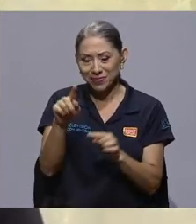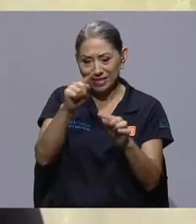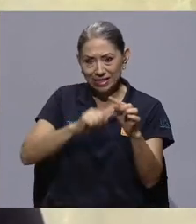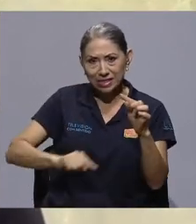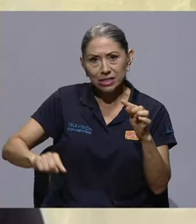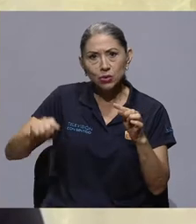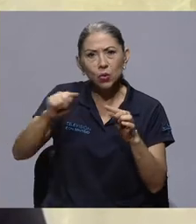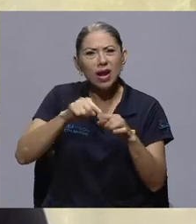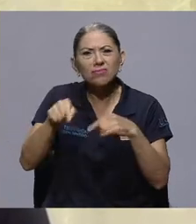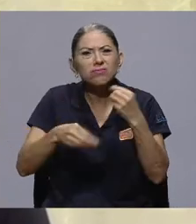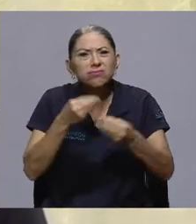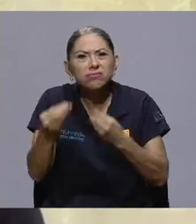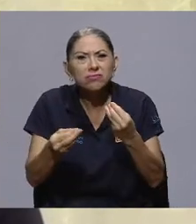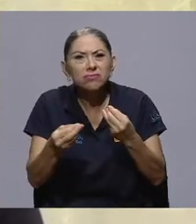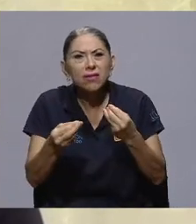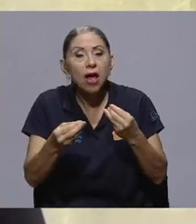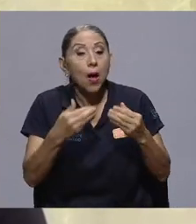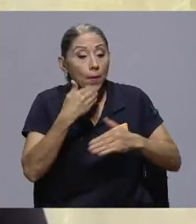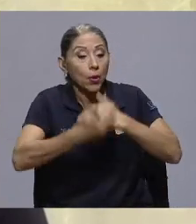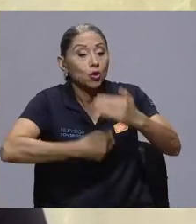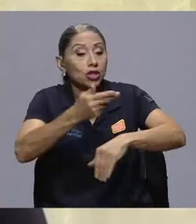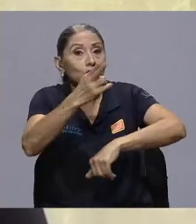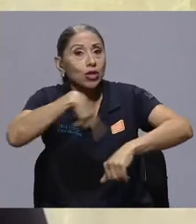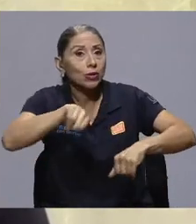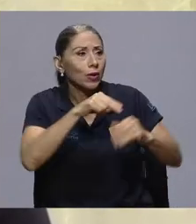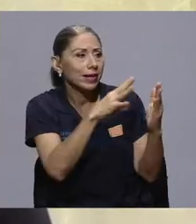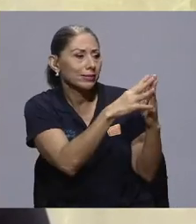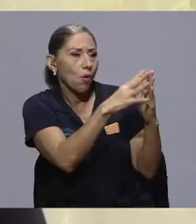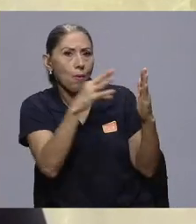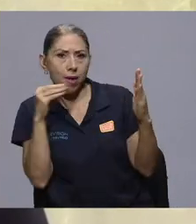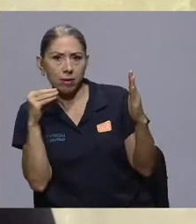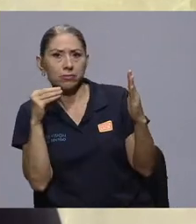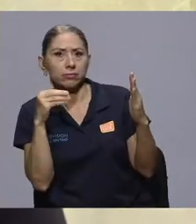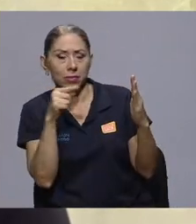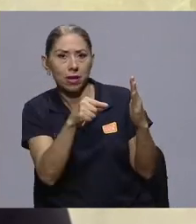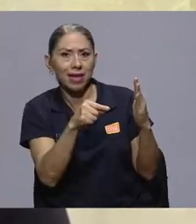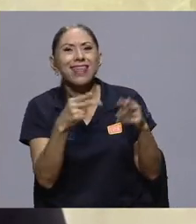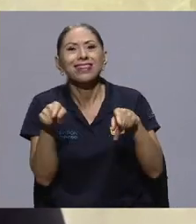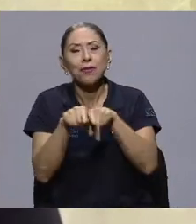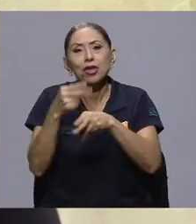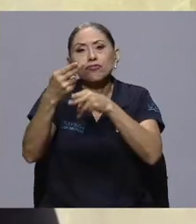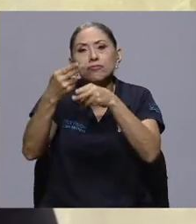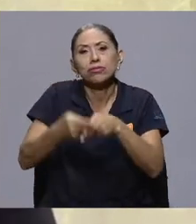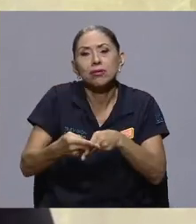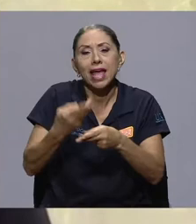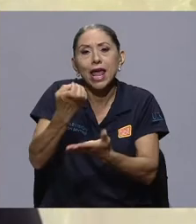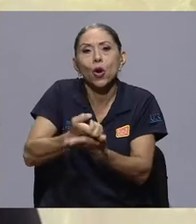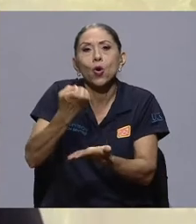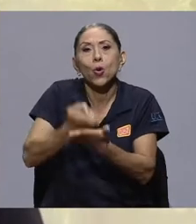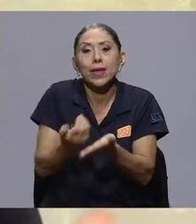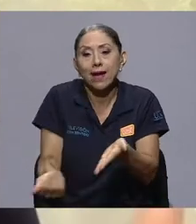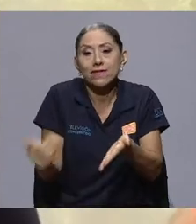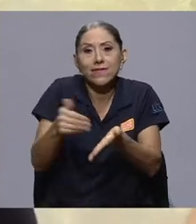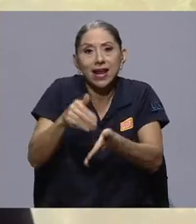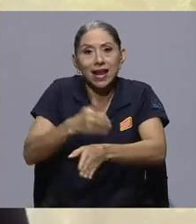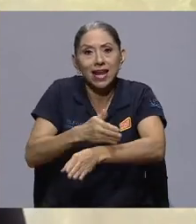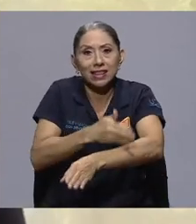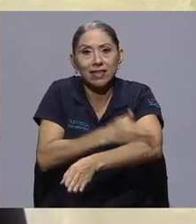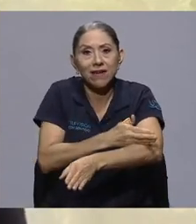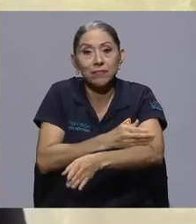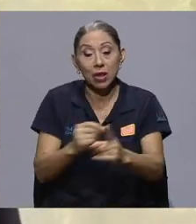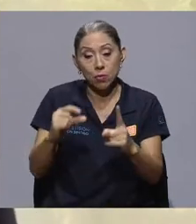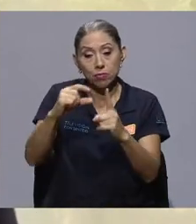emulación de los procesos naturales. Es lo que también conocemos como economía regenerativa. Si nos vamos al término